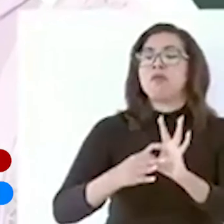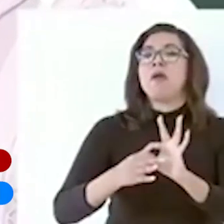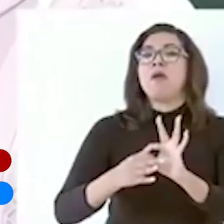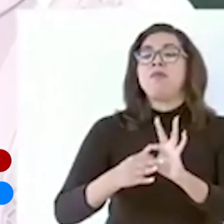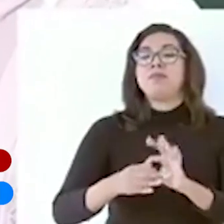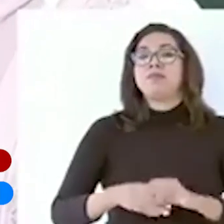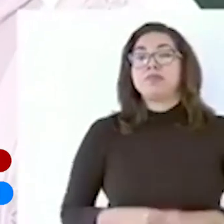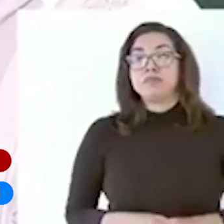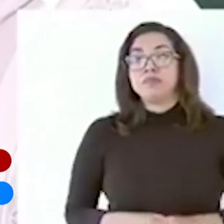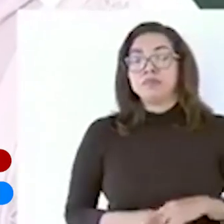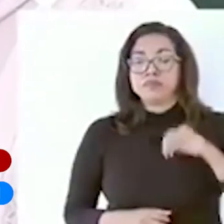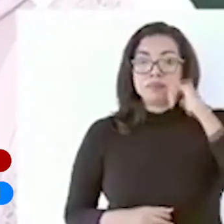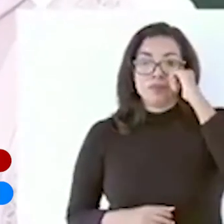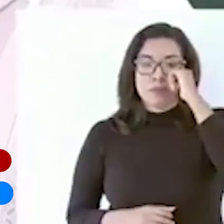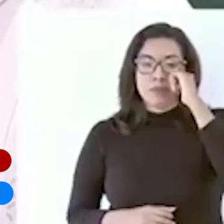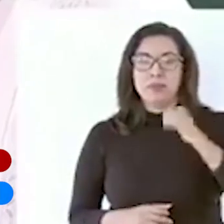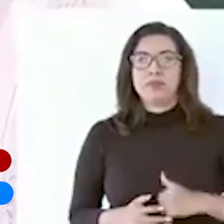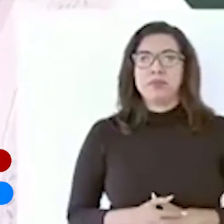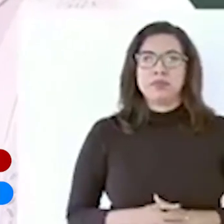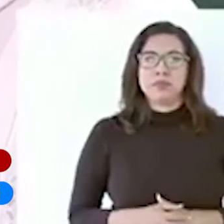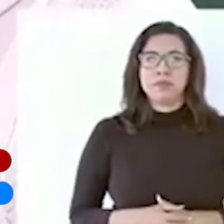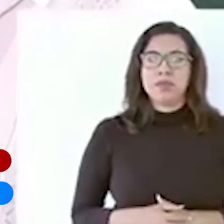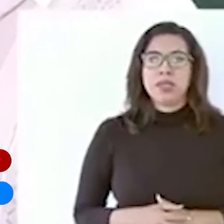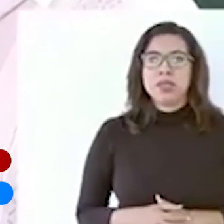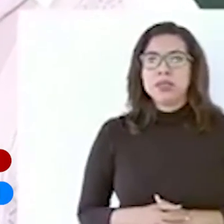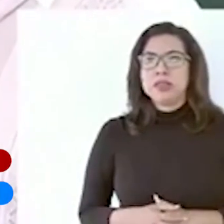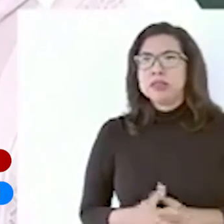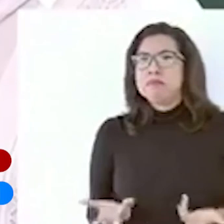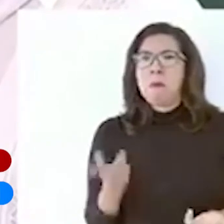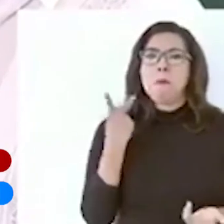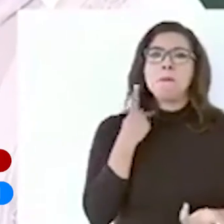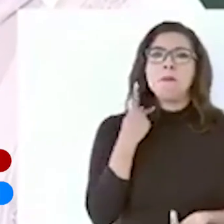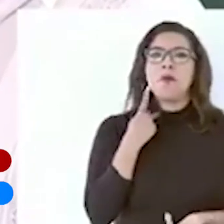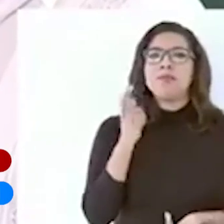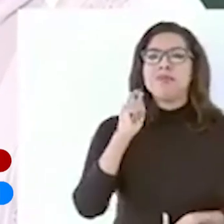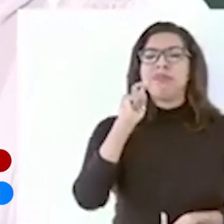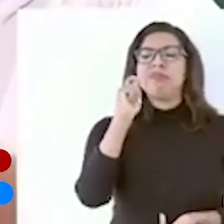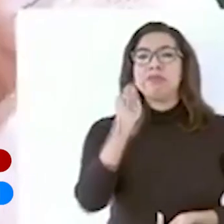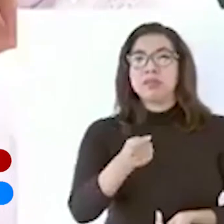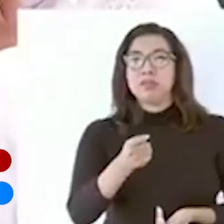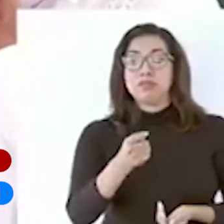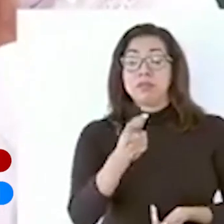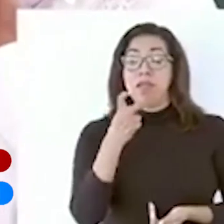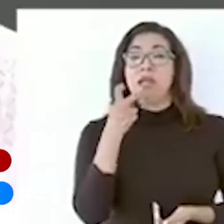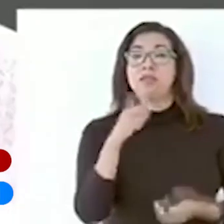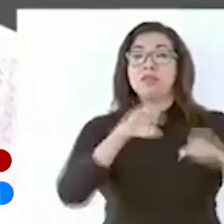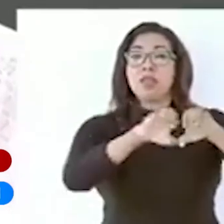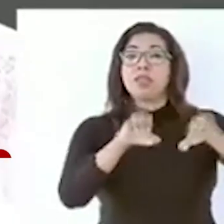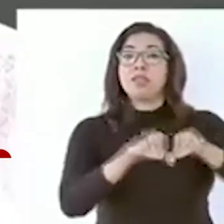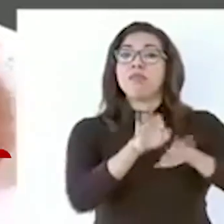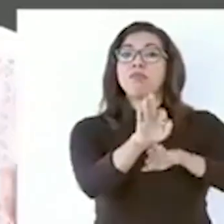Entiendo la política como la suma de voluntades de un trabajo en equipo que dé frutos y